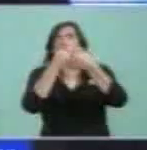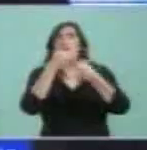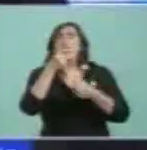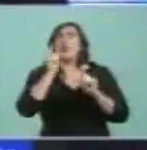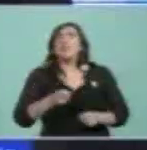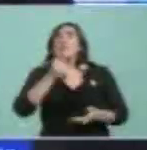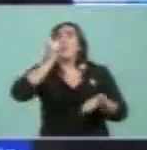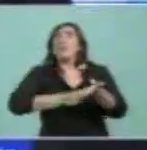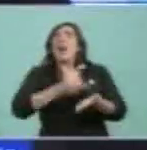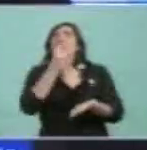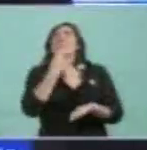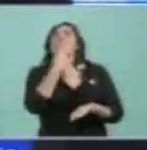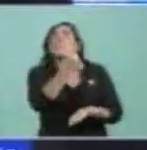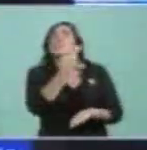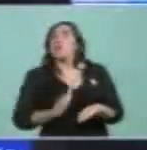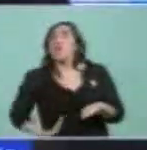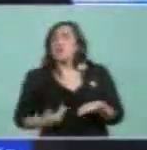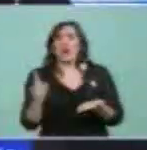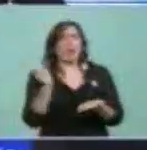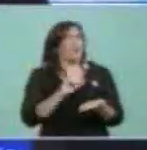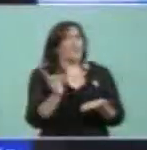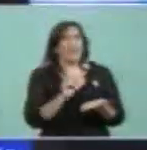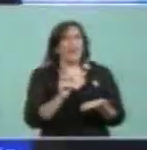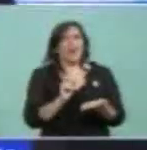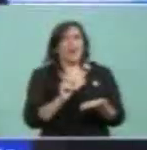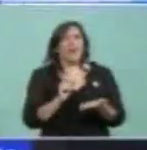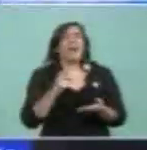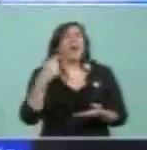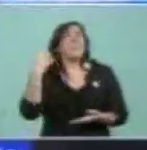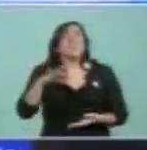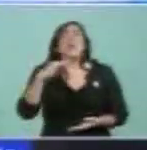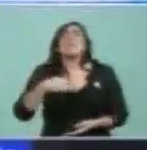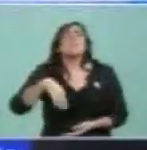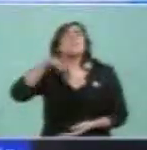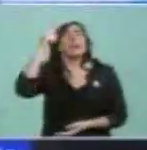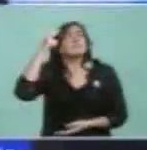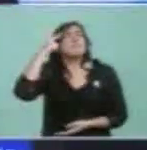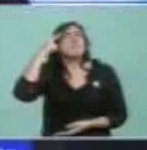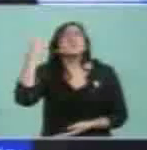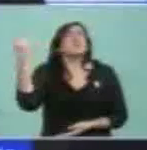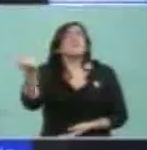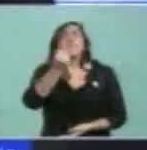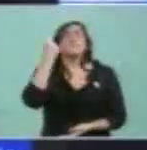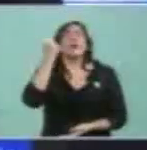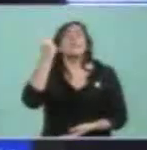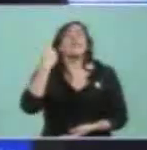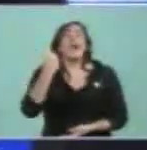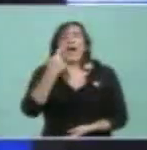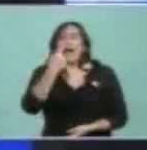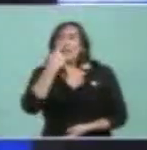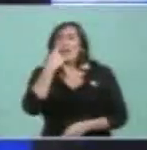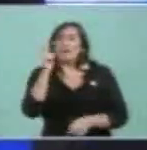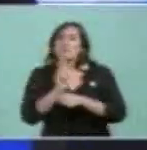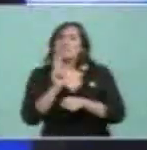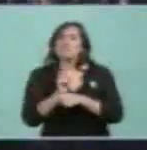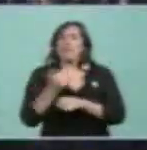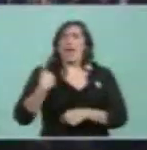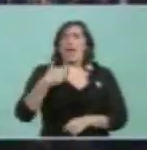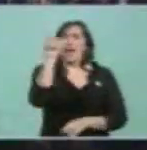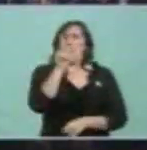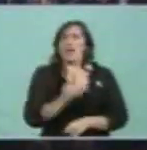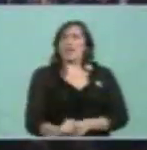entendida como que no puede haber nada más importante que los intereses de la nación